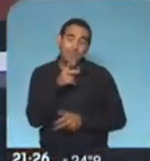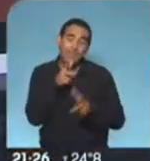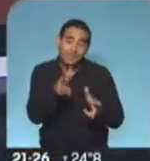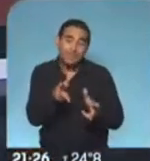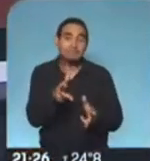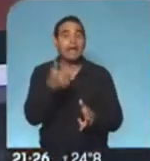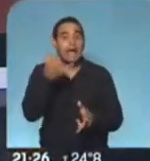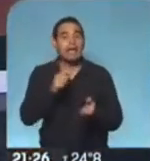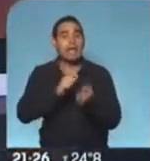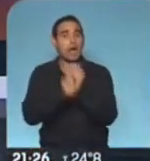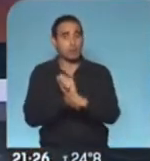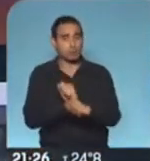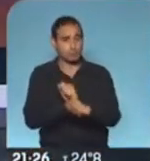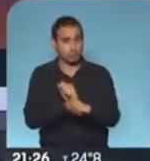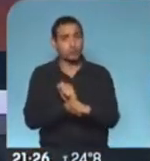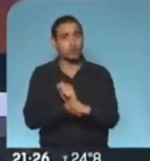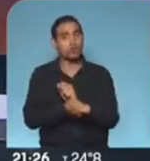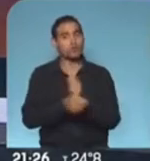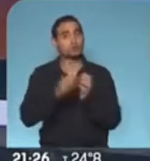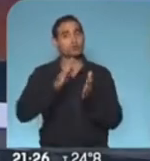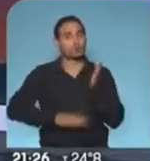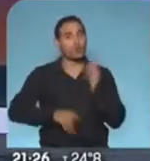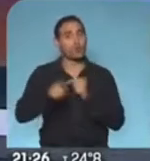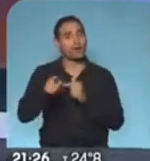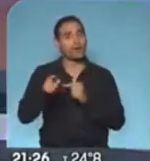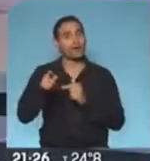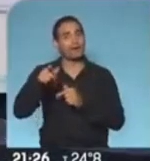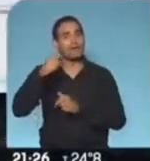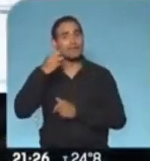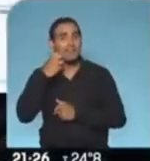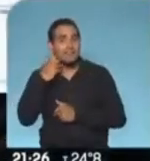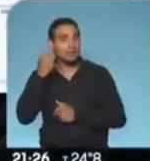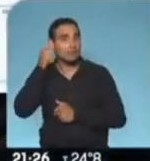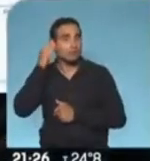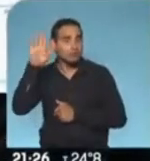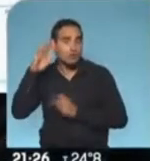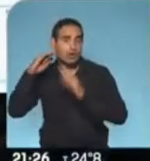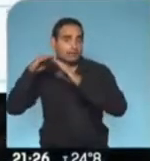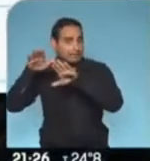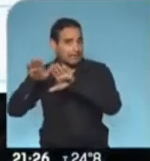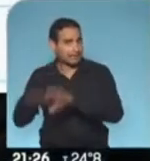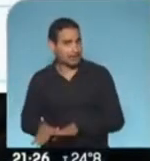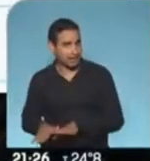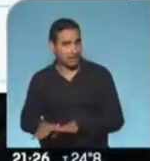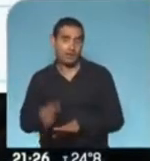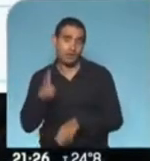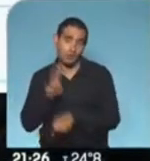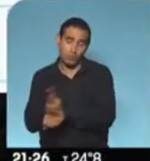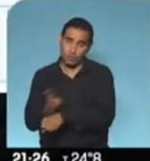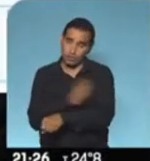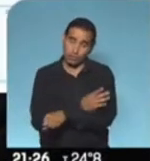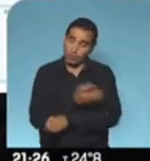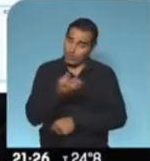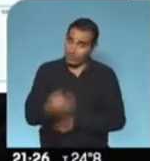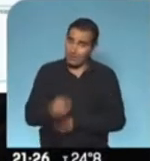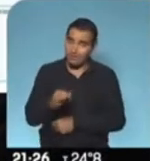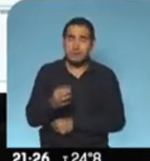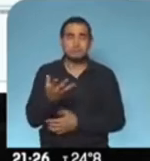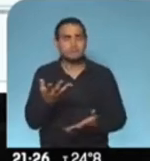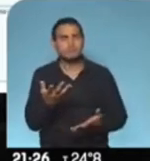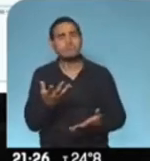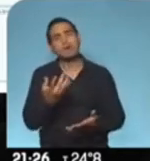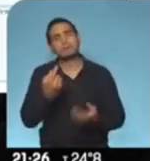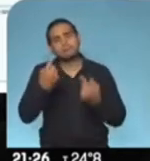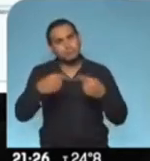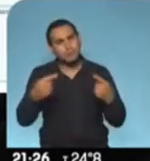modificaciones que tienen que ver con este aislamiento social de prevención y obligatorio, y tiene que ver con algunas cosas